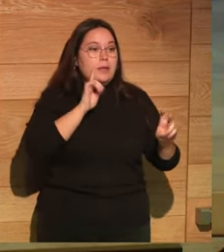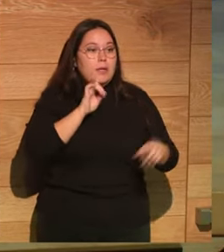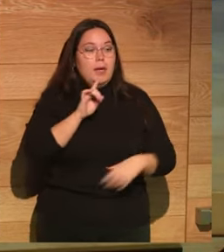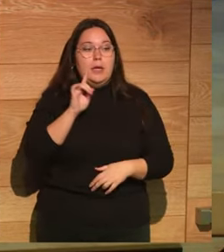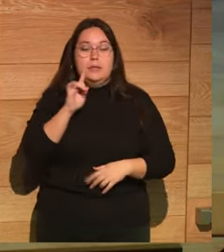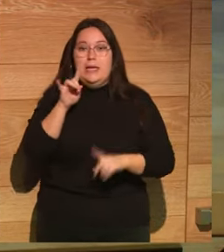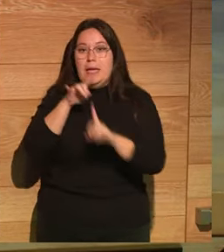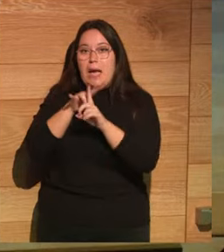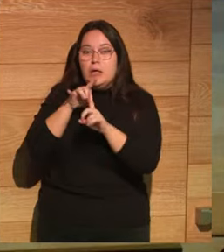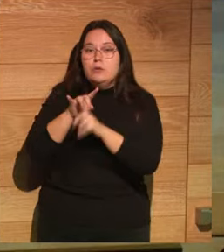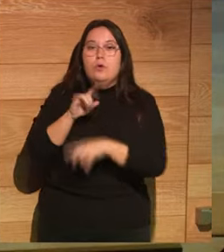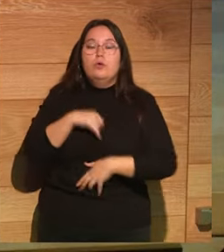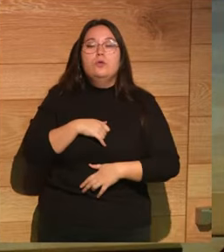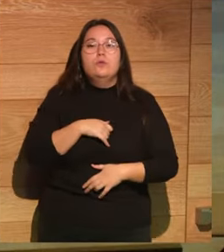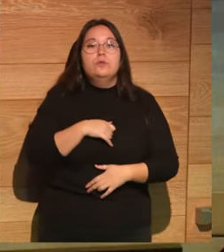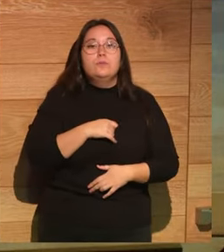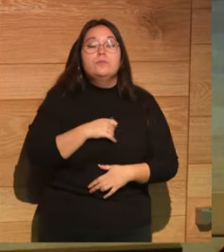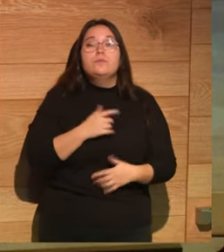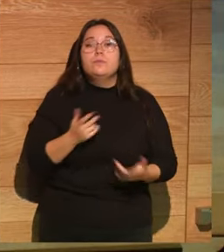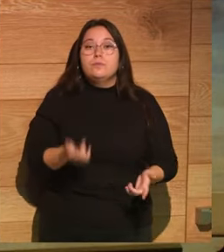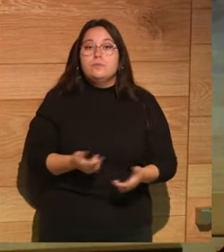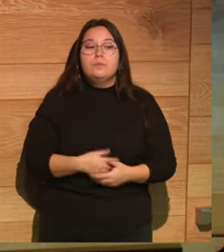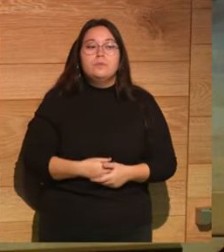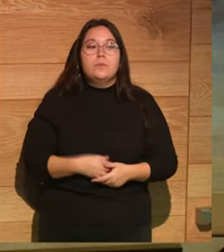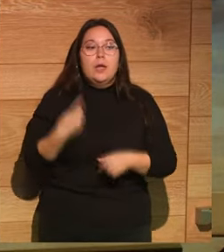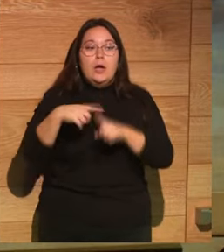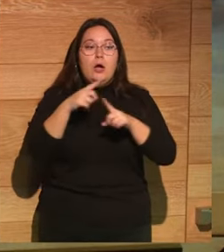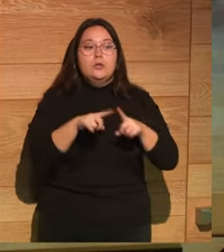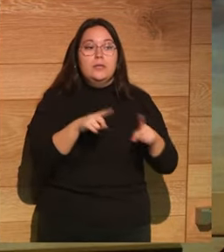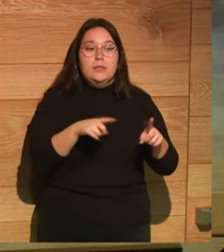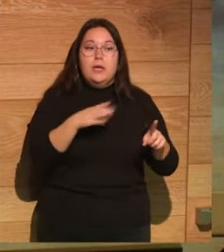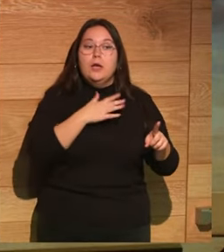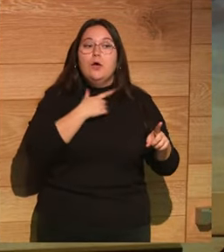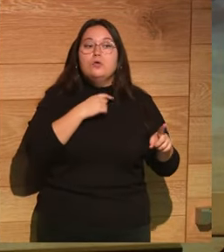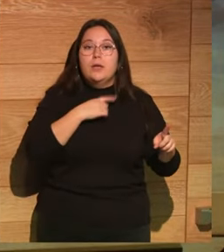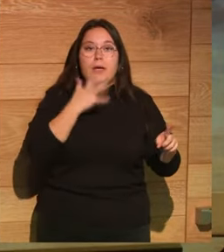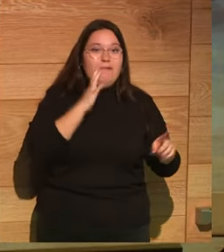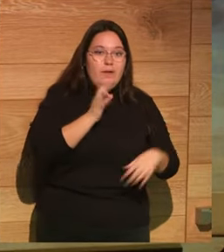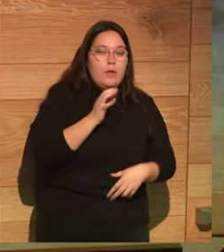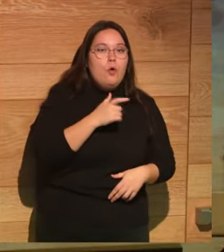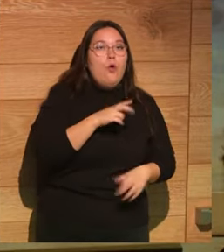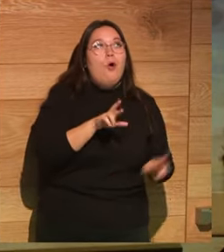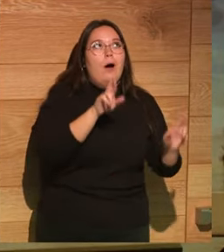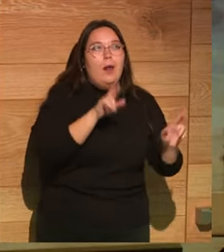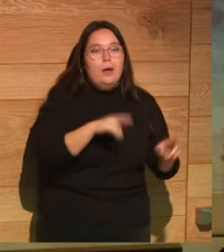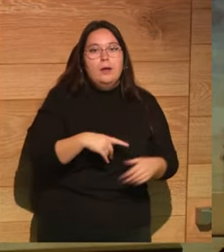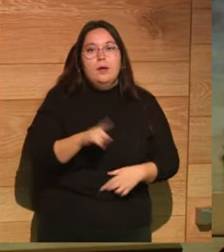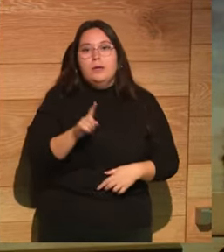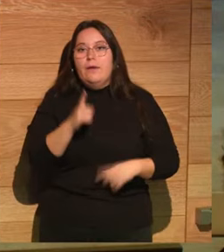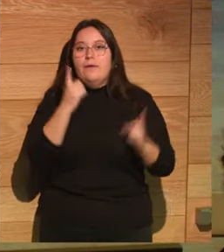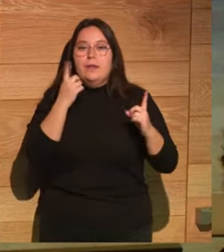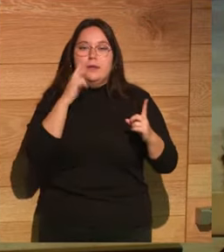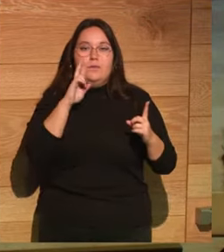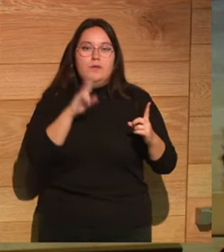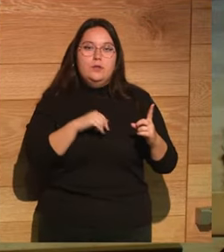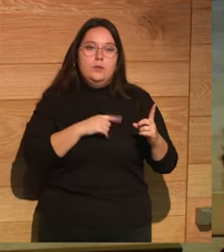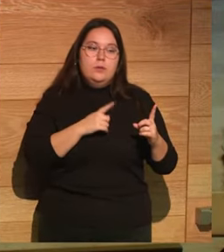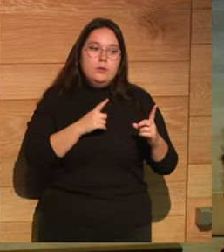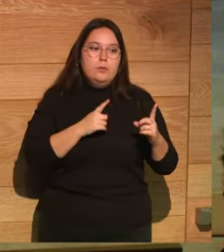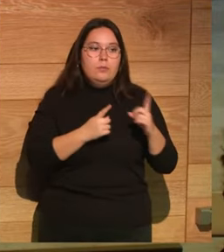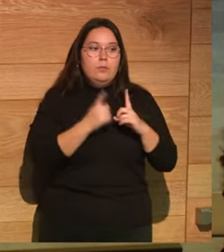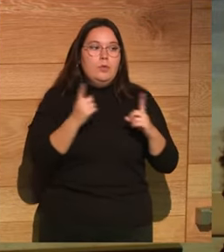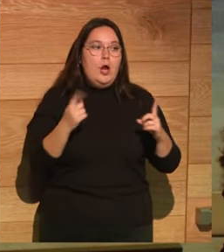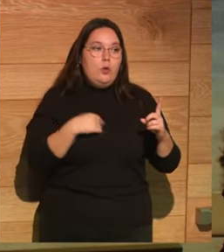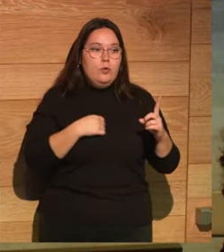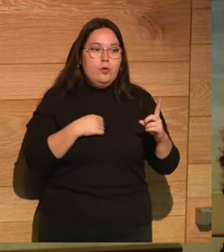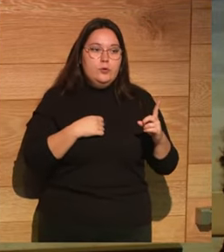mentiras sus mentiras favoritas de la historia las cosas que desearían que hubieran sido verdad y han visto chafadas por algunos